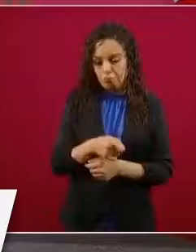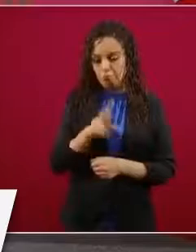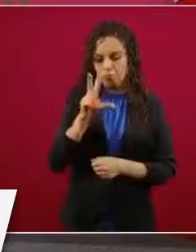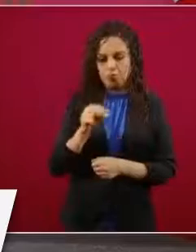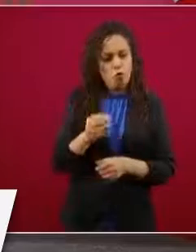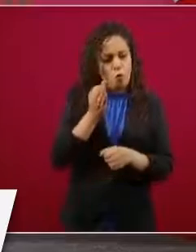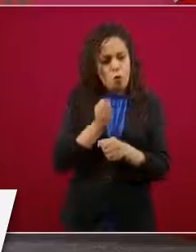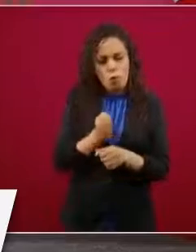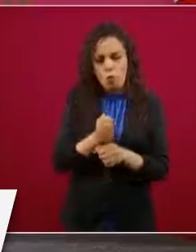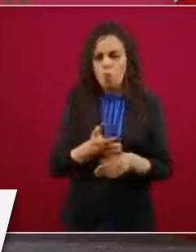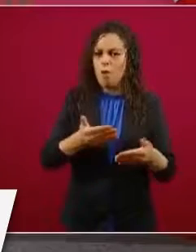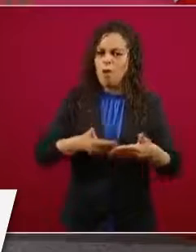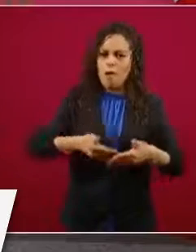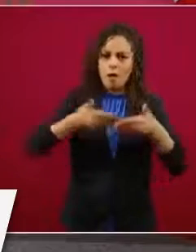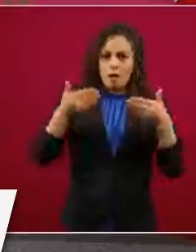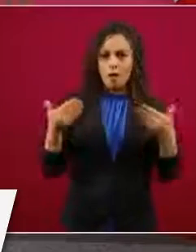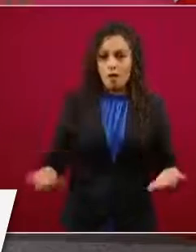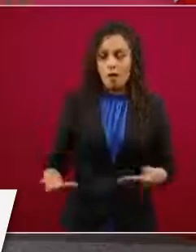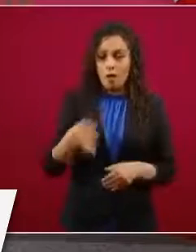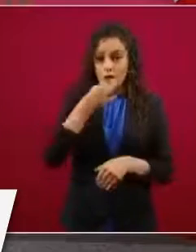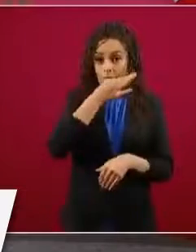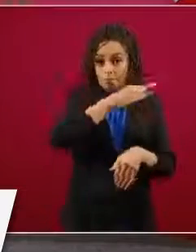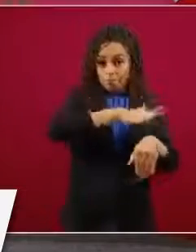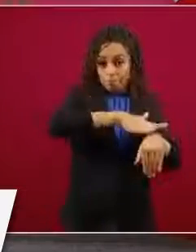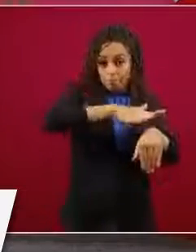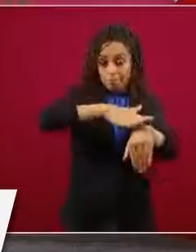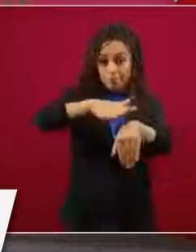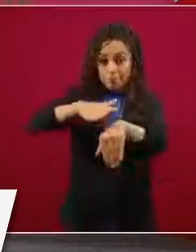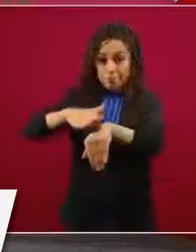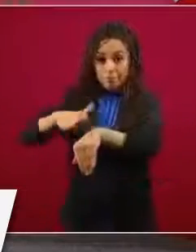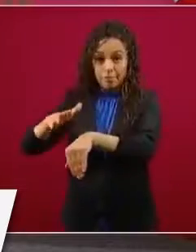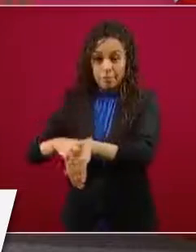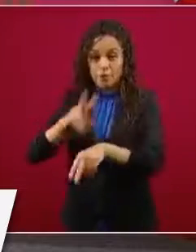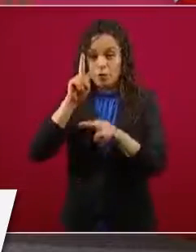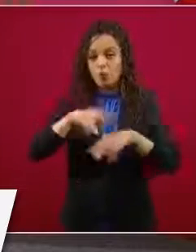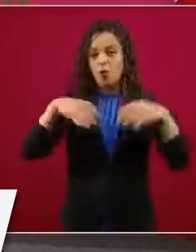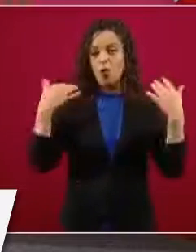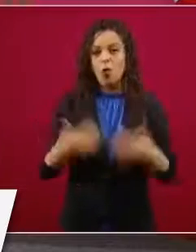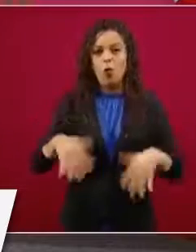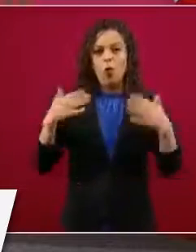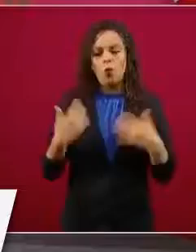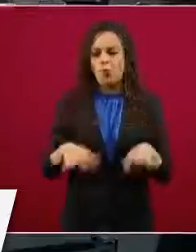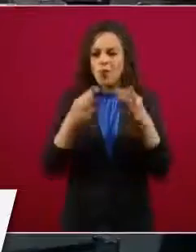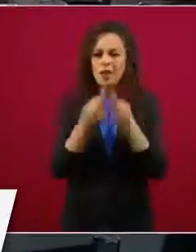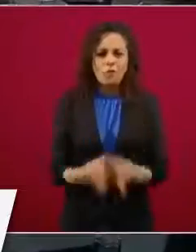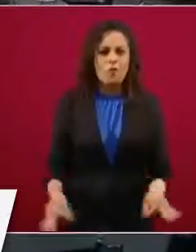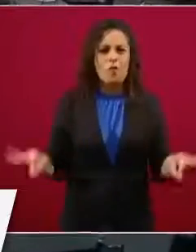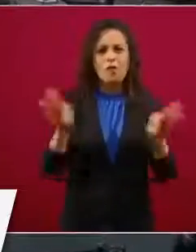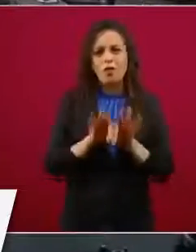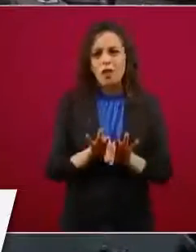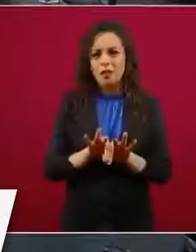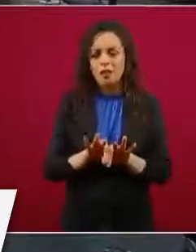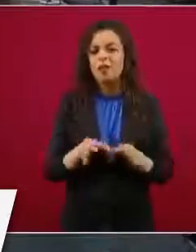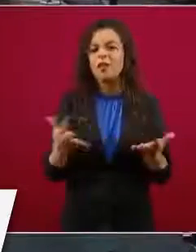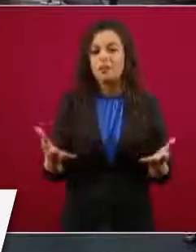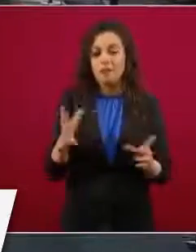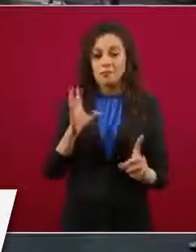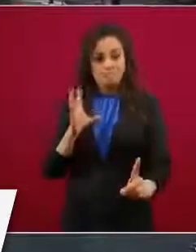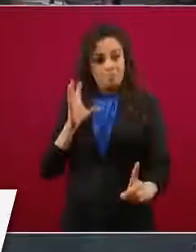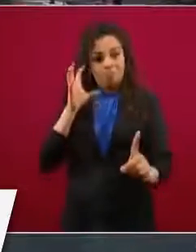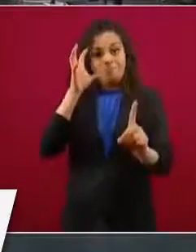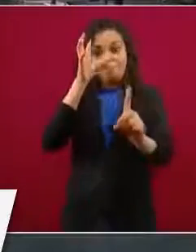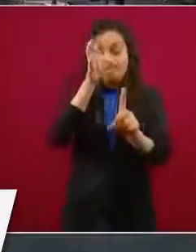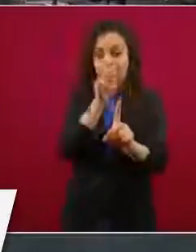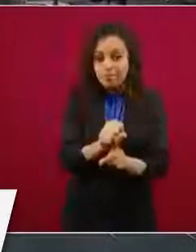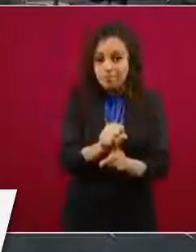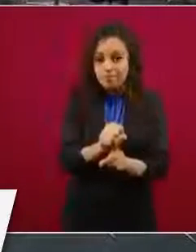día de hoy esto que se está anunciando y que es tan importante tiene que ver con que el reto más grande